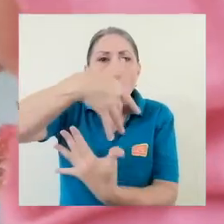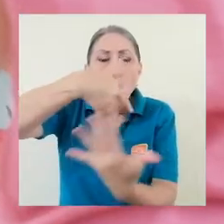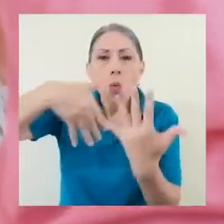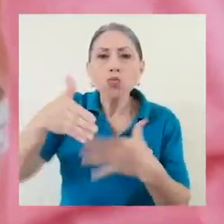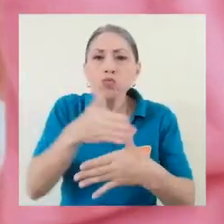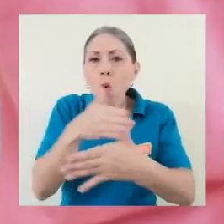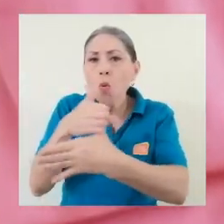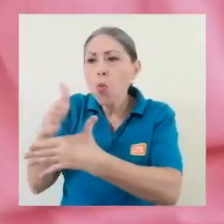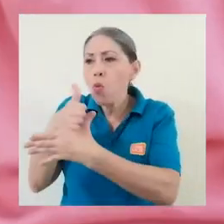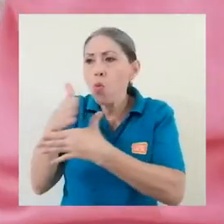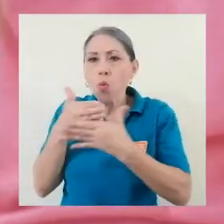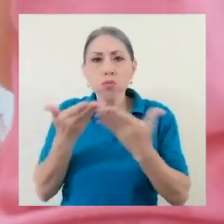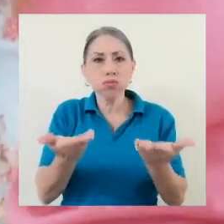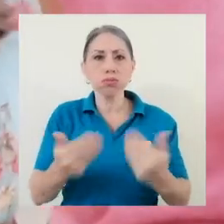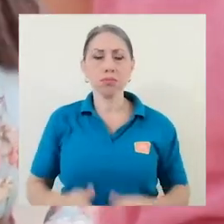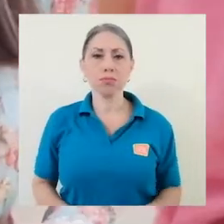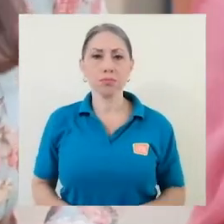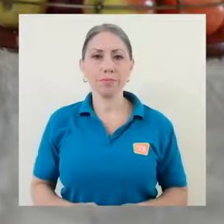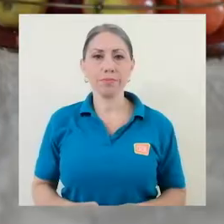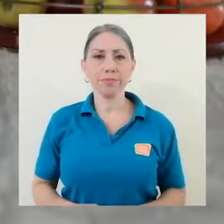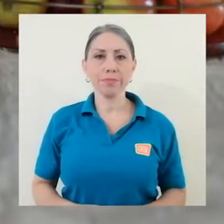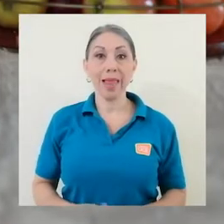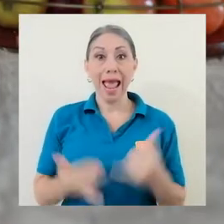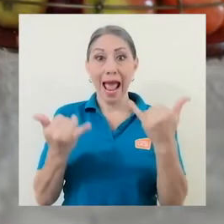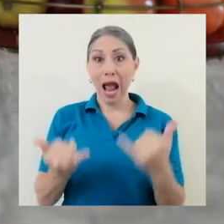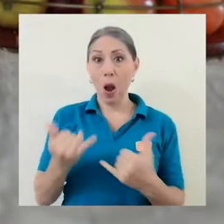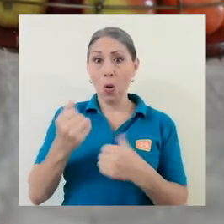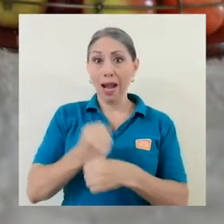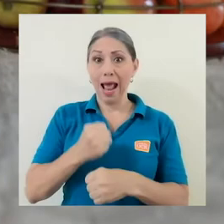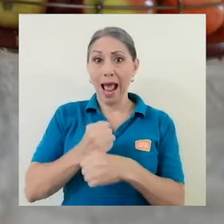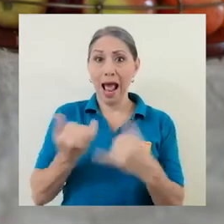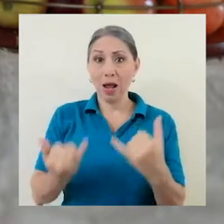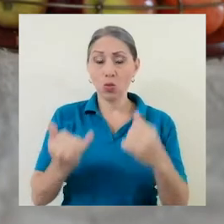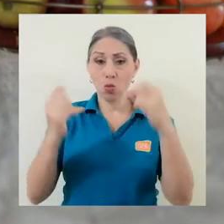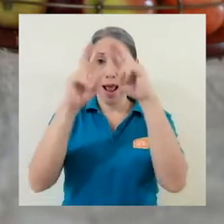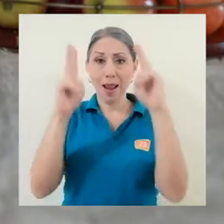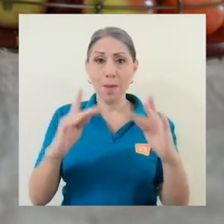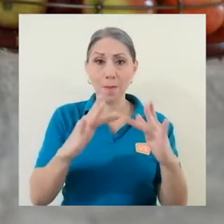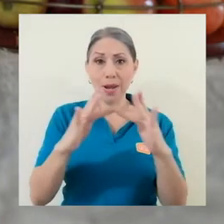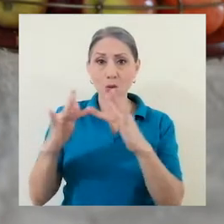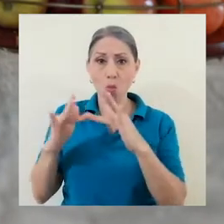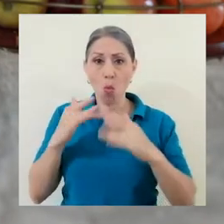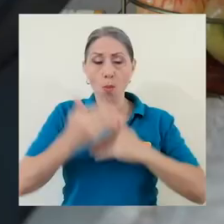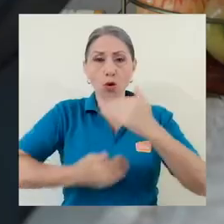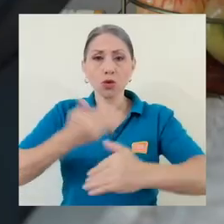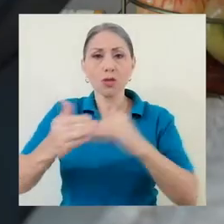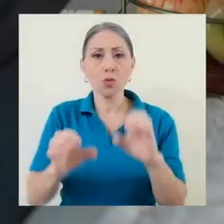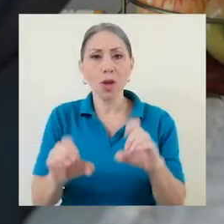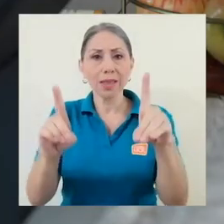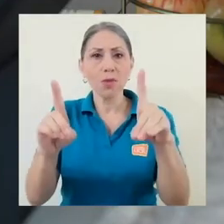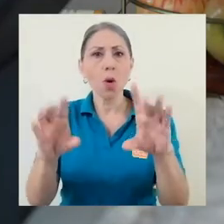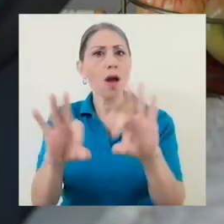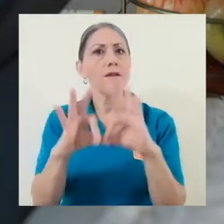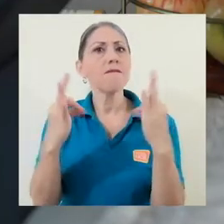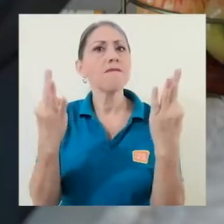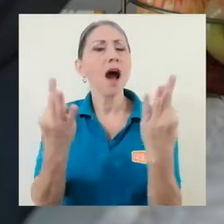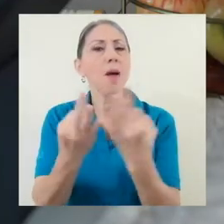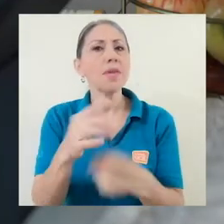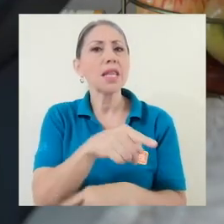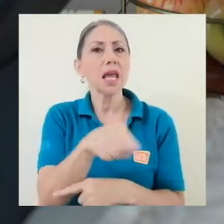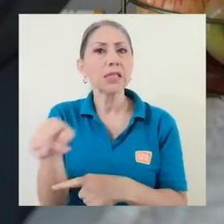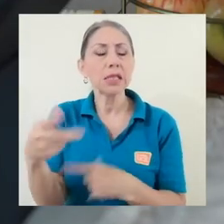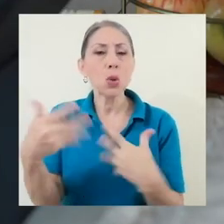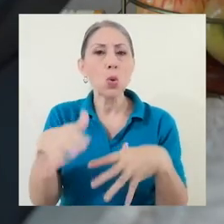docente, de ese convivir. Y en esta virtualidad actual del proceso educativo, las familias se han visto